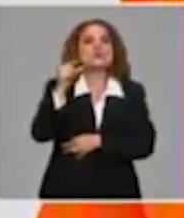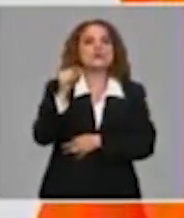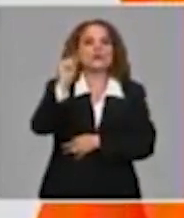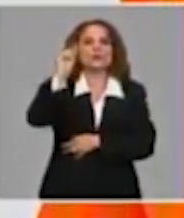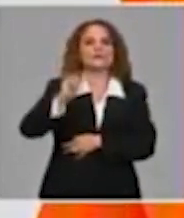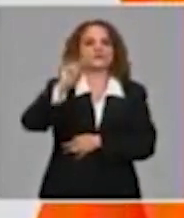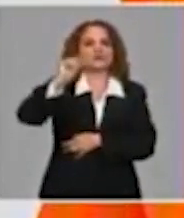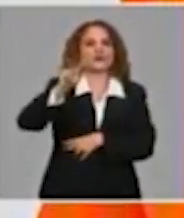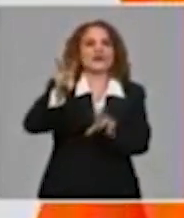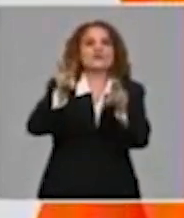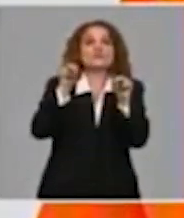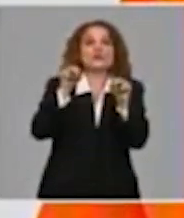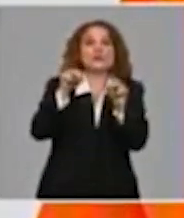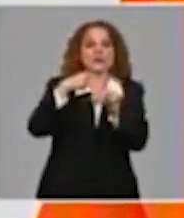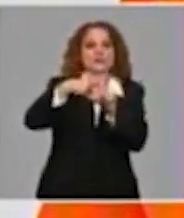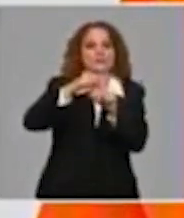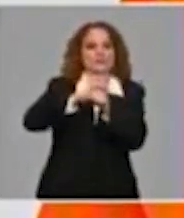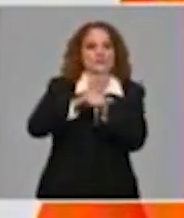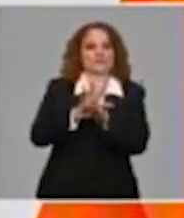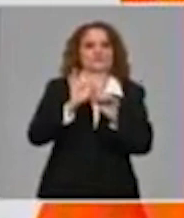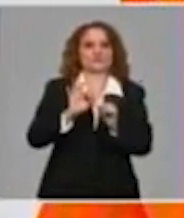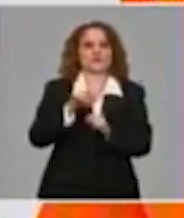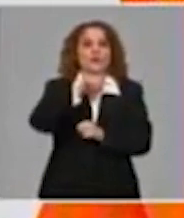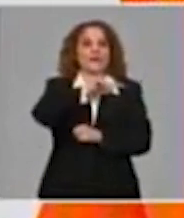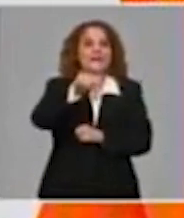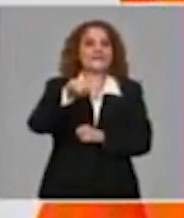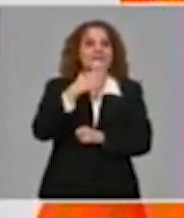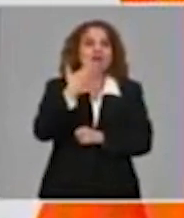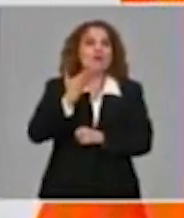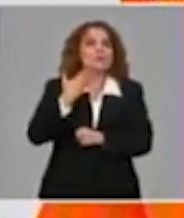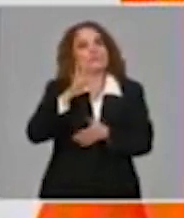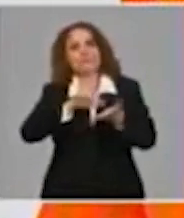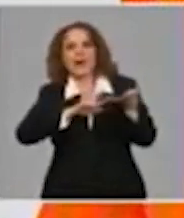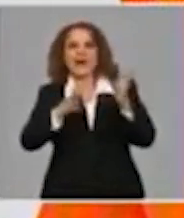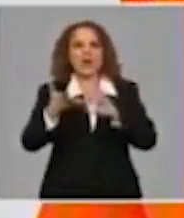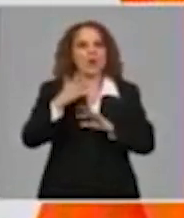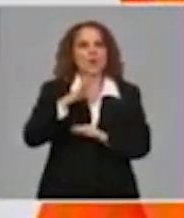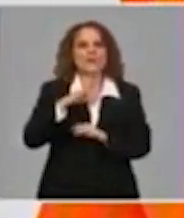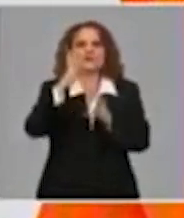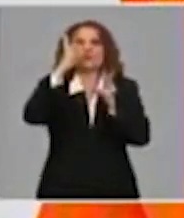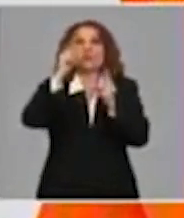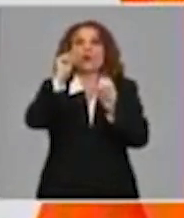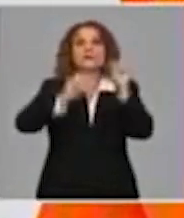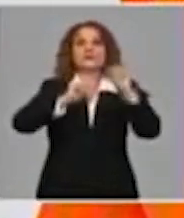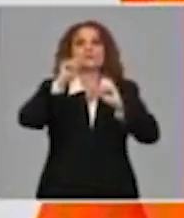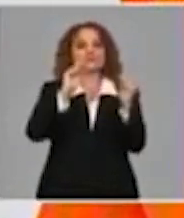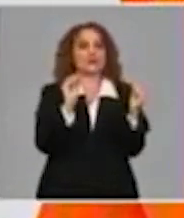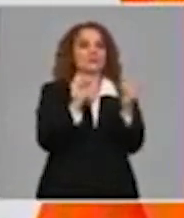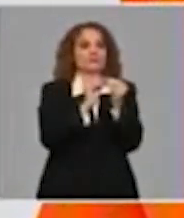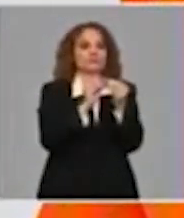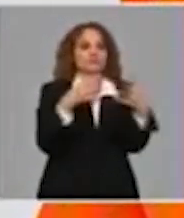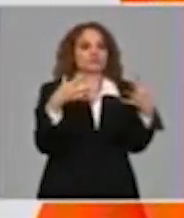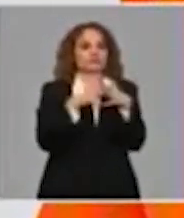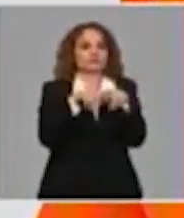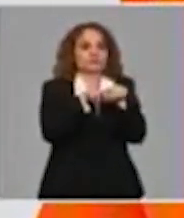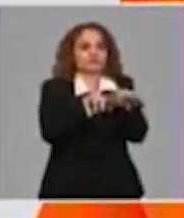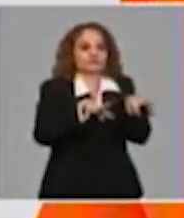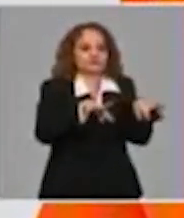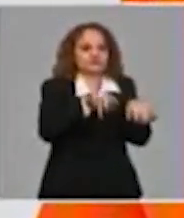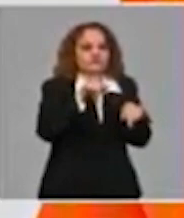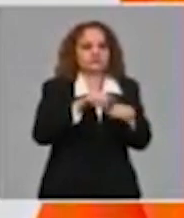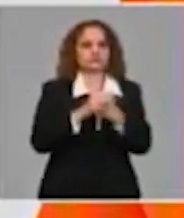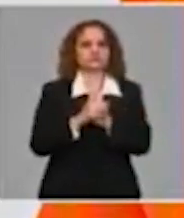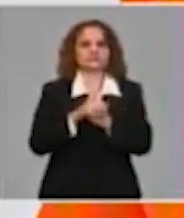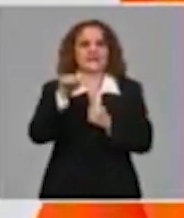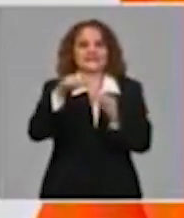como promedio, ¿cuántos casos puede infectar en el transcurso del periodo infeccioso o de contagio? Este es un parámetro